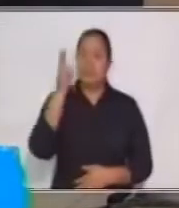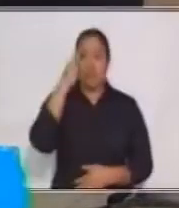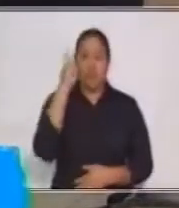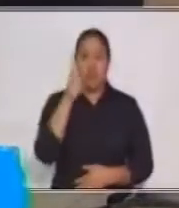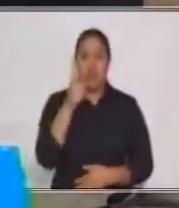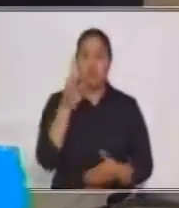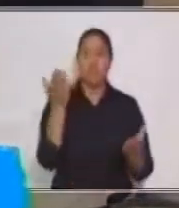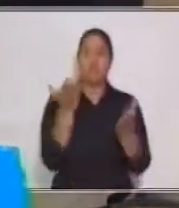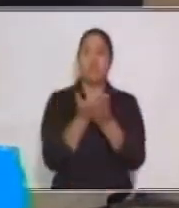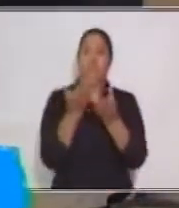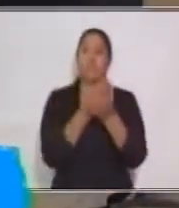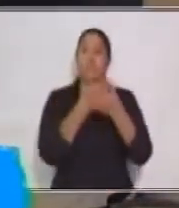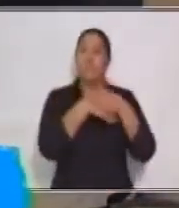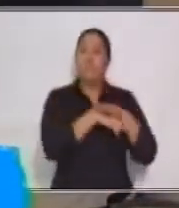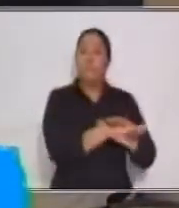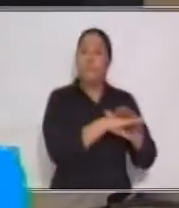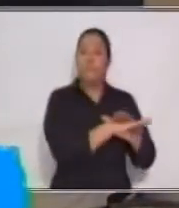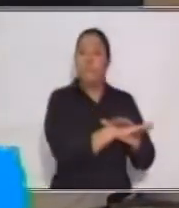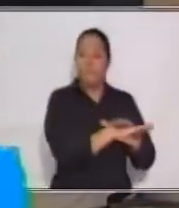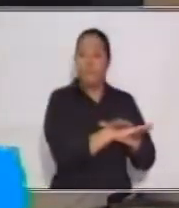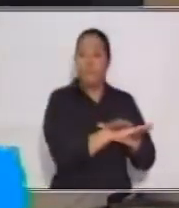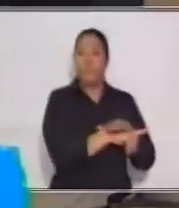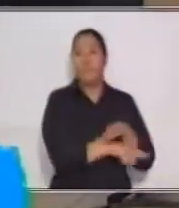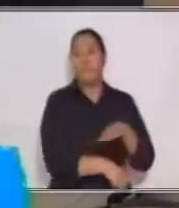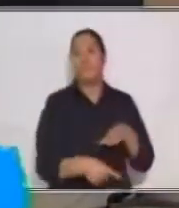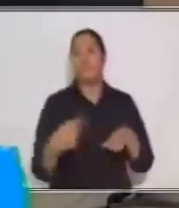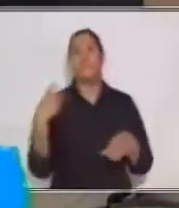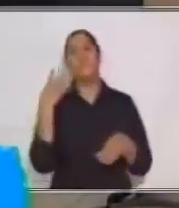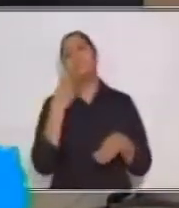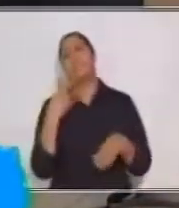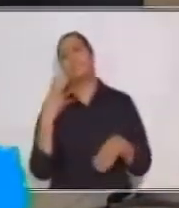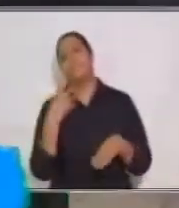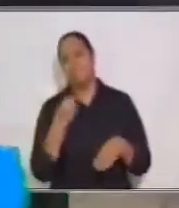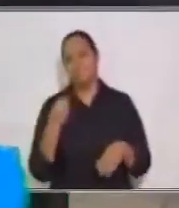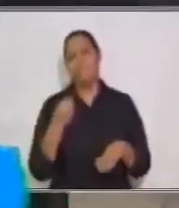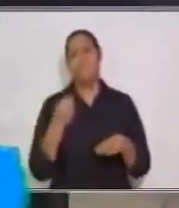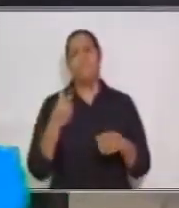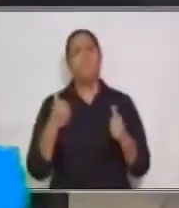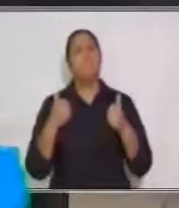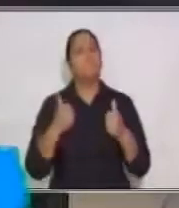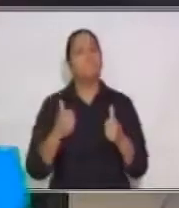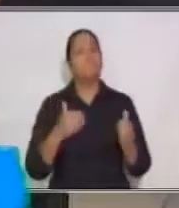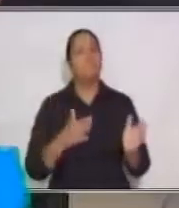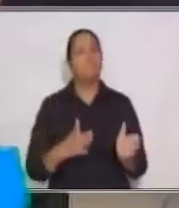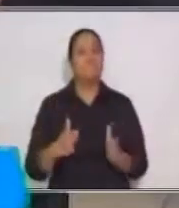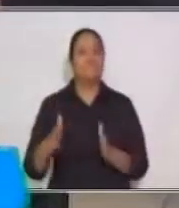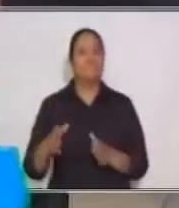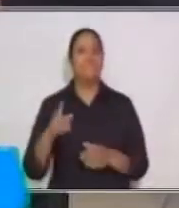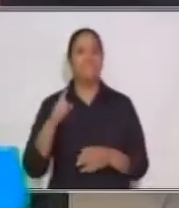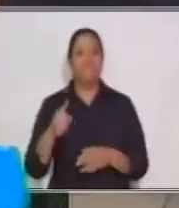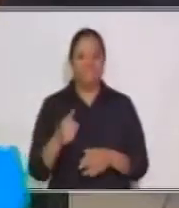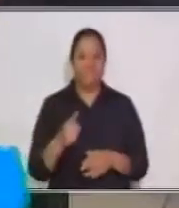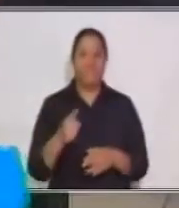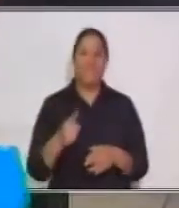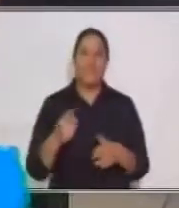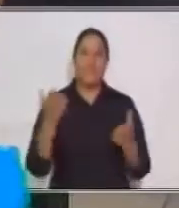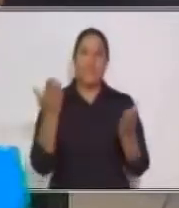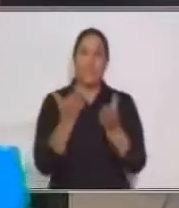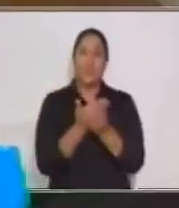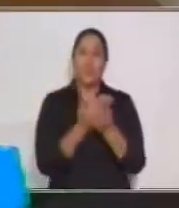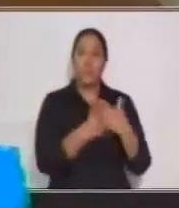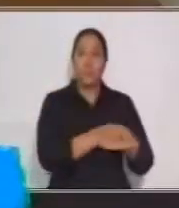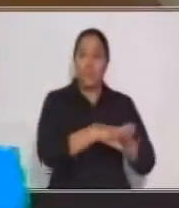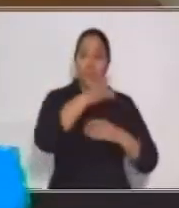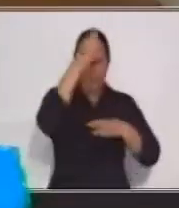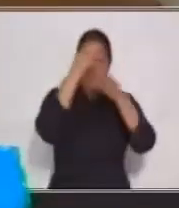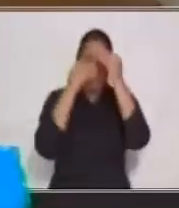guardar todo lo que hagan. Eso lindo, hermoso, bien ordenado. ¿De acuerdo? En su portafolio de Aprendo en Casa o